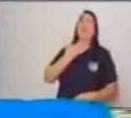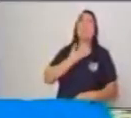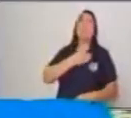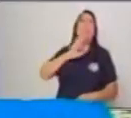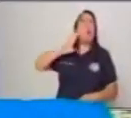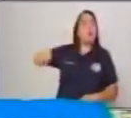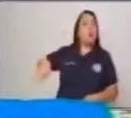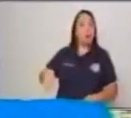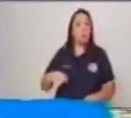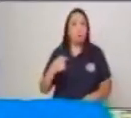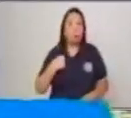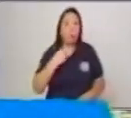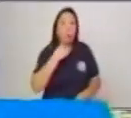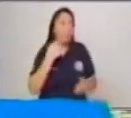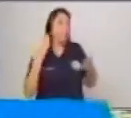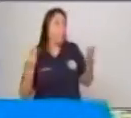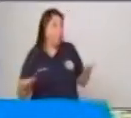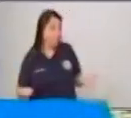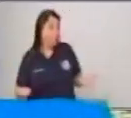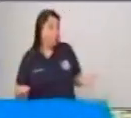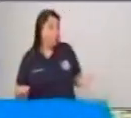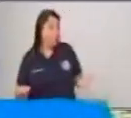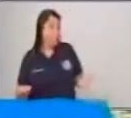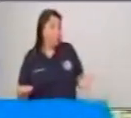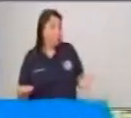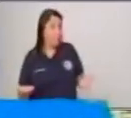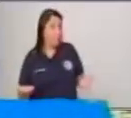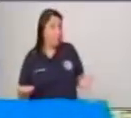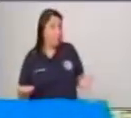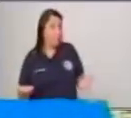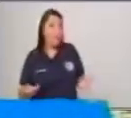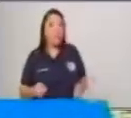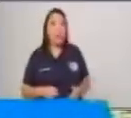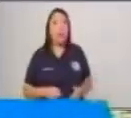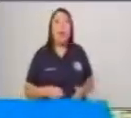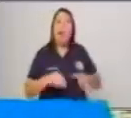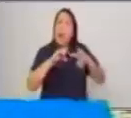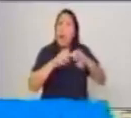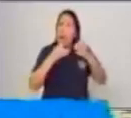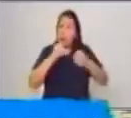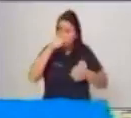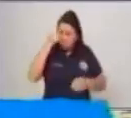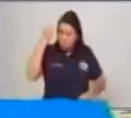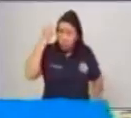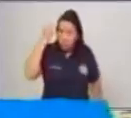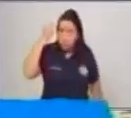ellos no lo ayudaron pensando que nuevamente era una broma. Entonces pensemos.